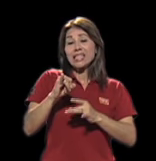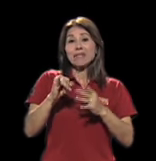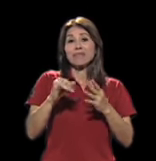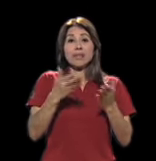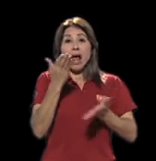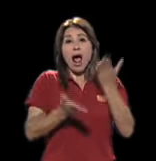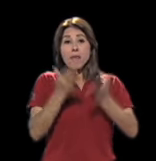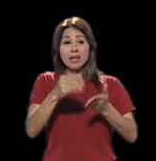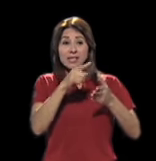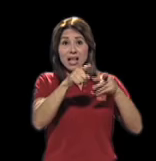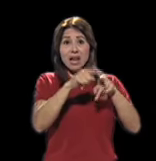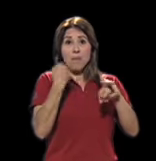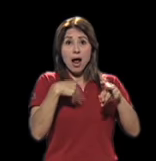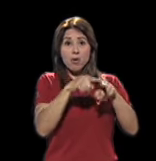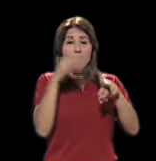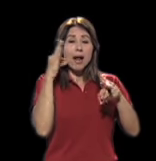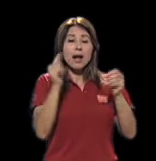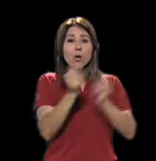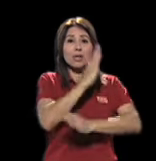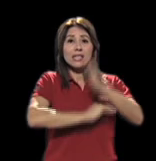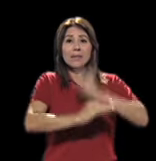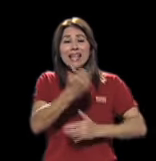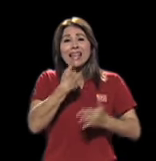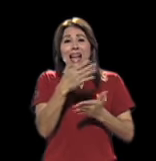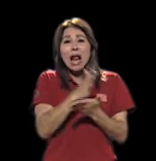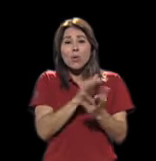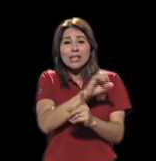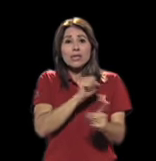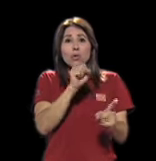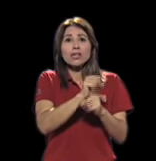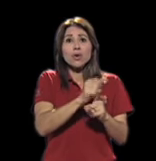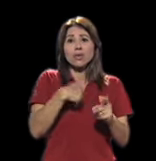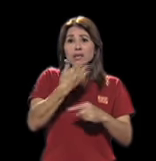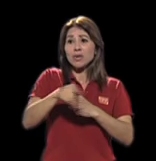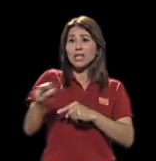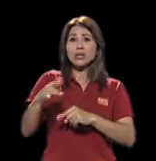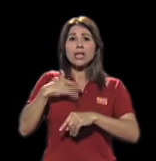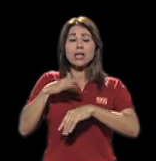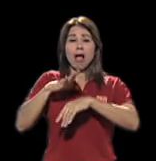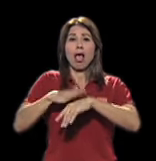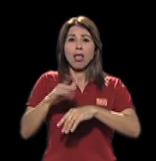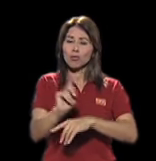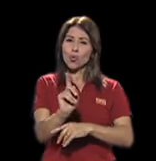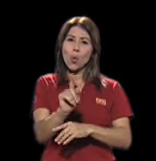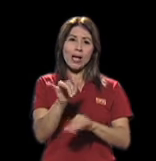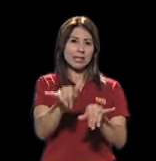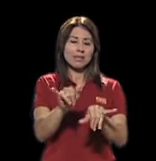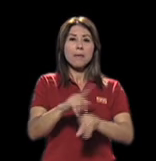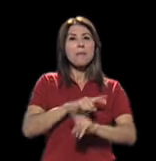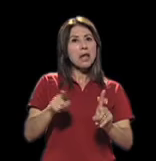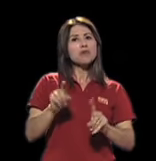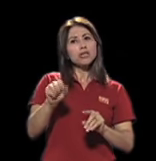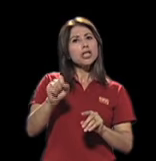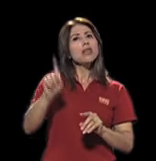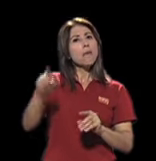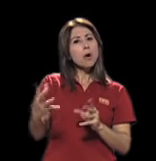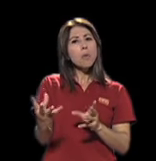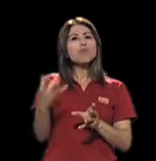algún tipo de accidente que vayan a sentirse ellos responsables. Pero sí hacerlos partícipes de los cuidados, de